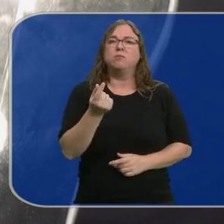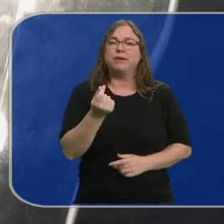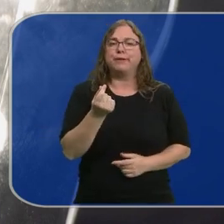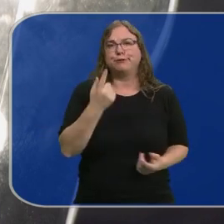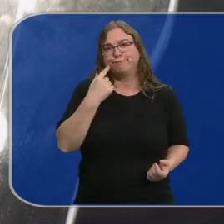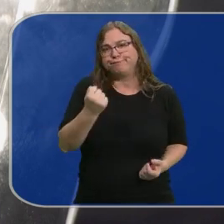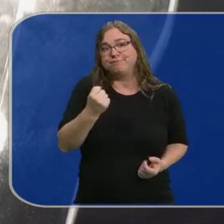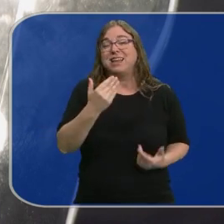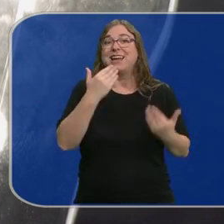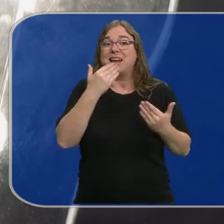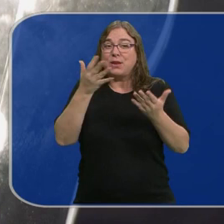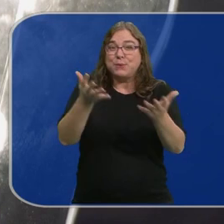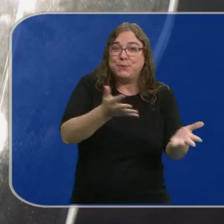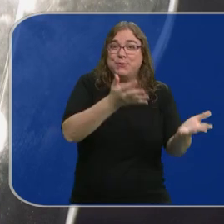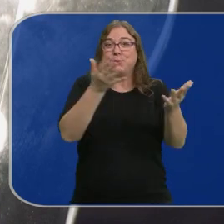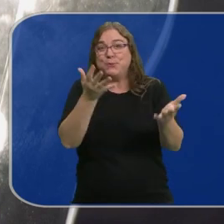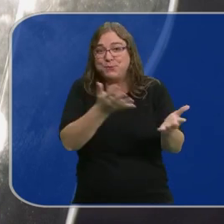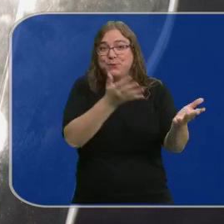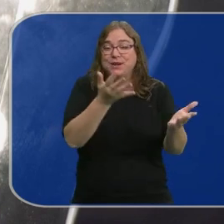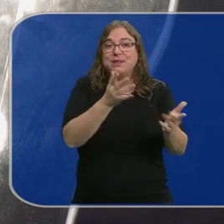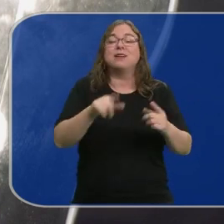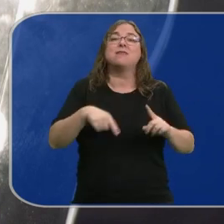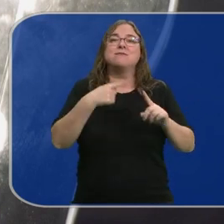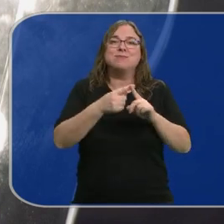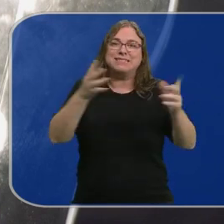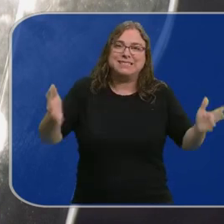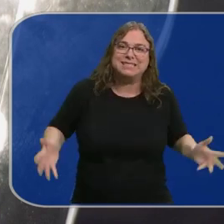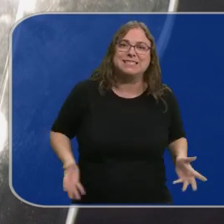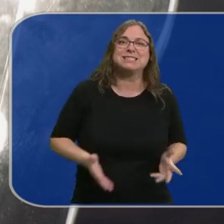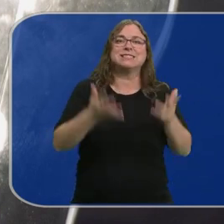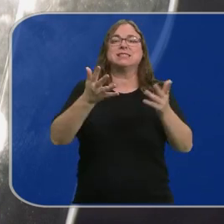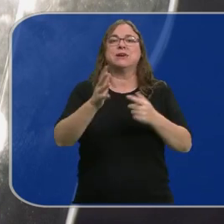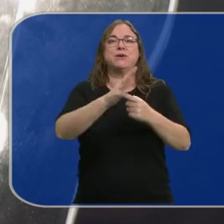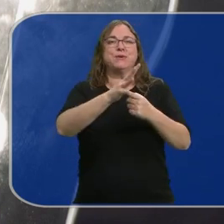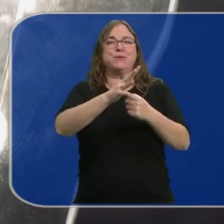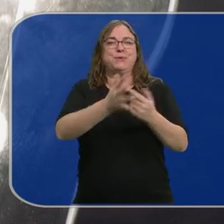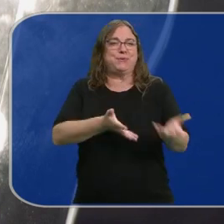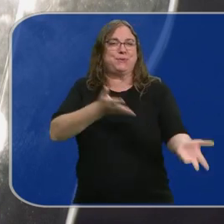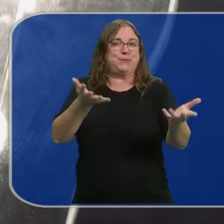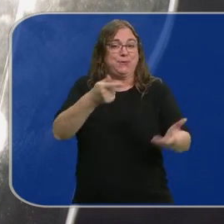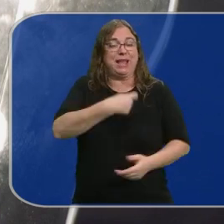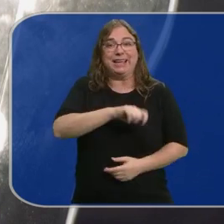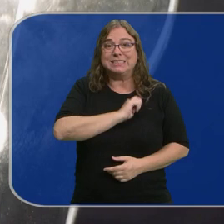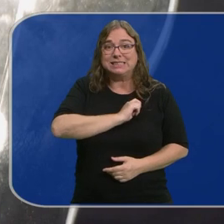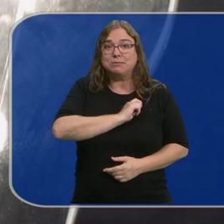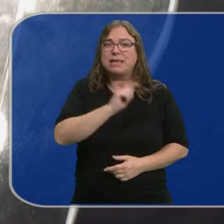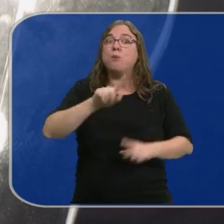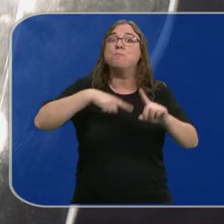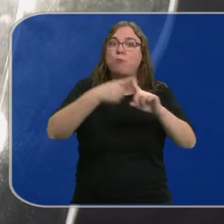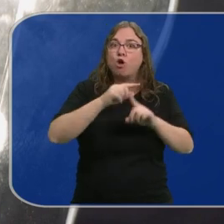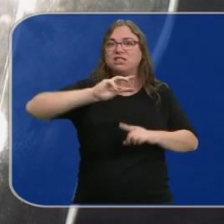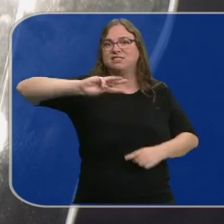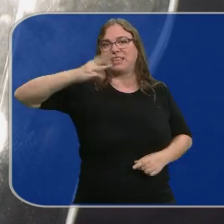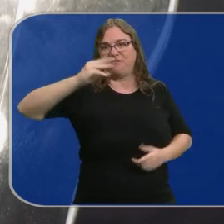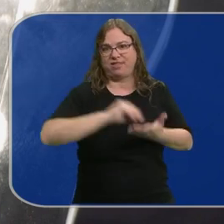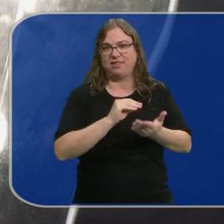contenidos gracias a las borrascas que están dejando fuertes vientos e impulsando la generación eólica en España que, como decimos, se ha triplicado.